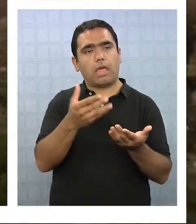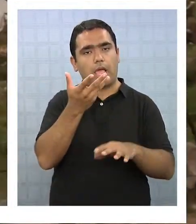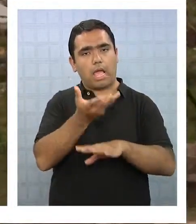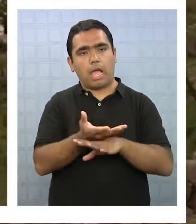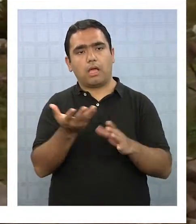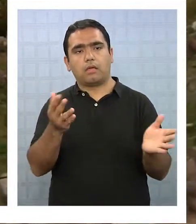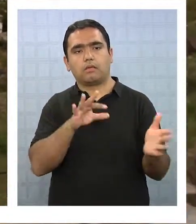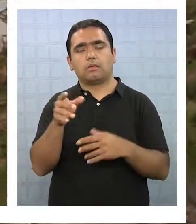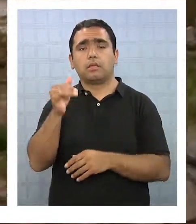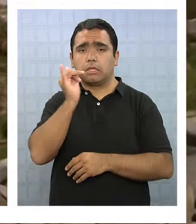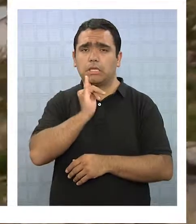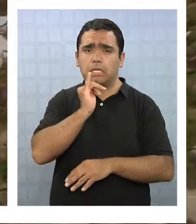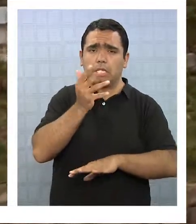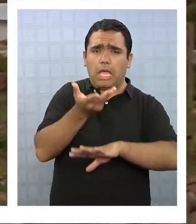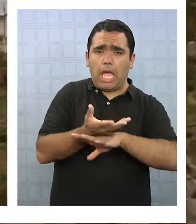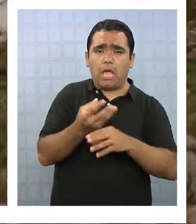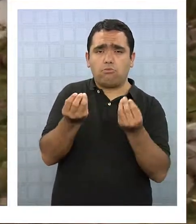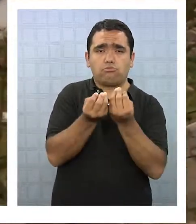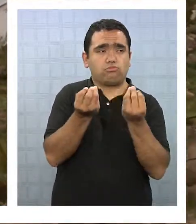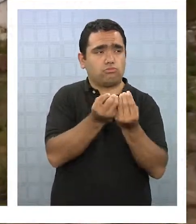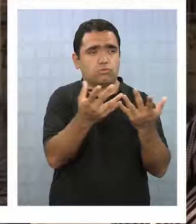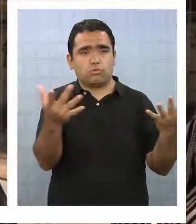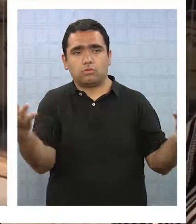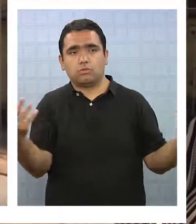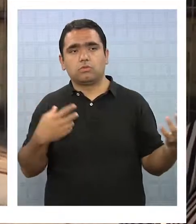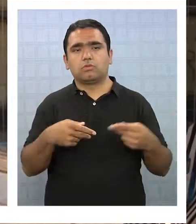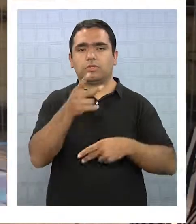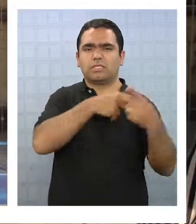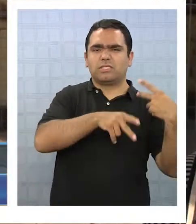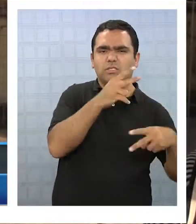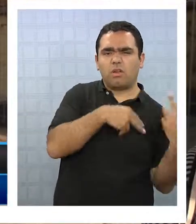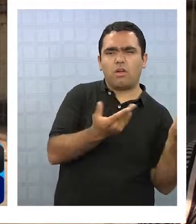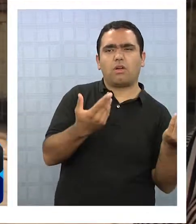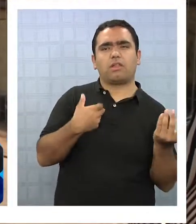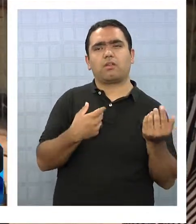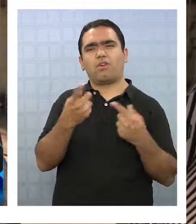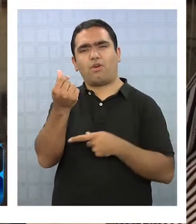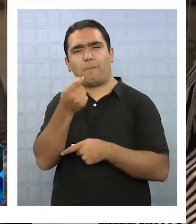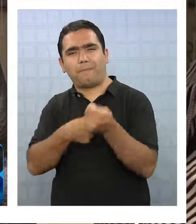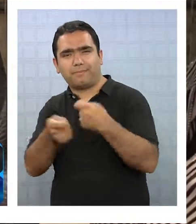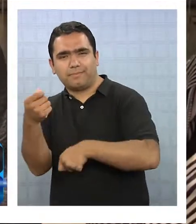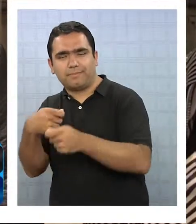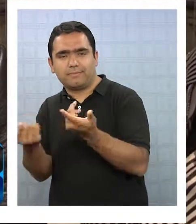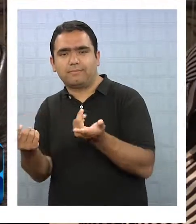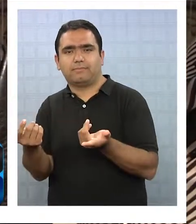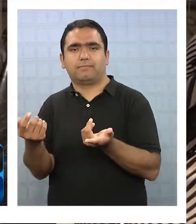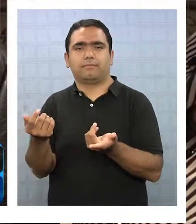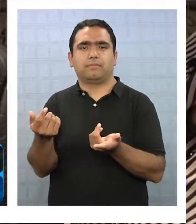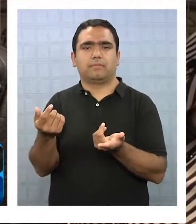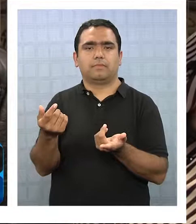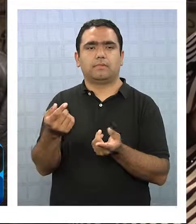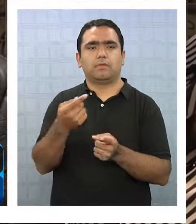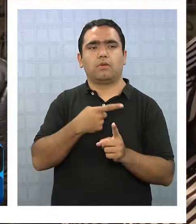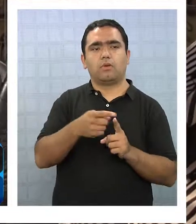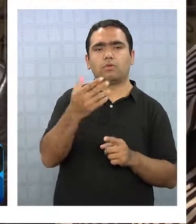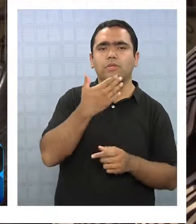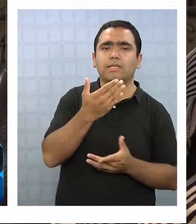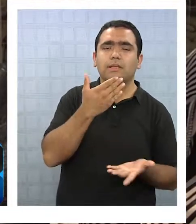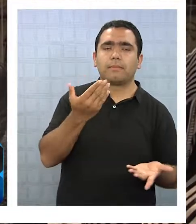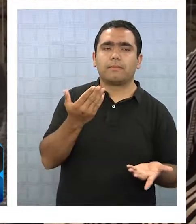tiene muchas novedades, una histórica, otra comercial, y otra que es